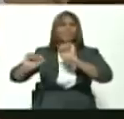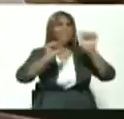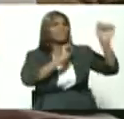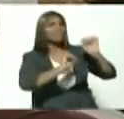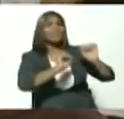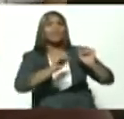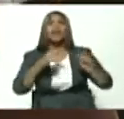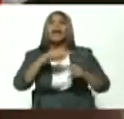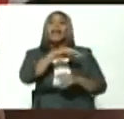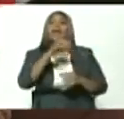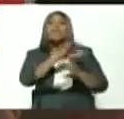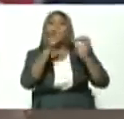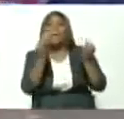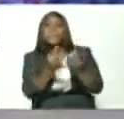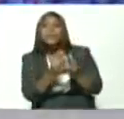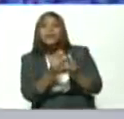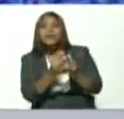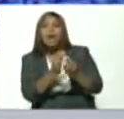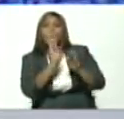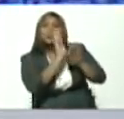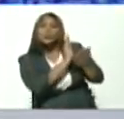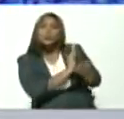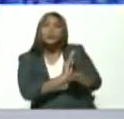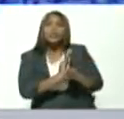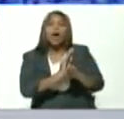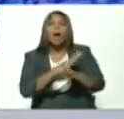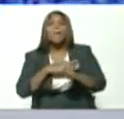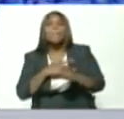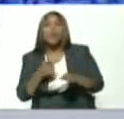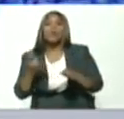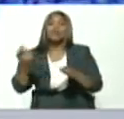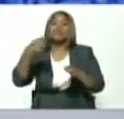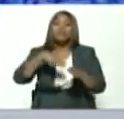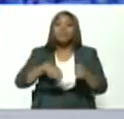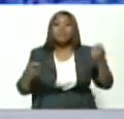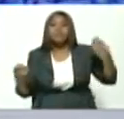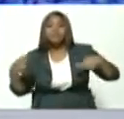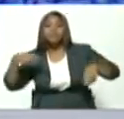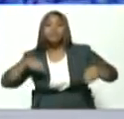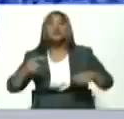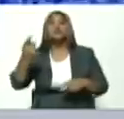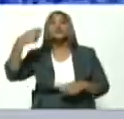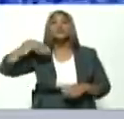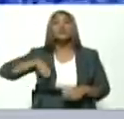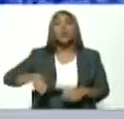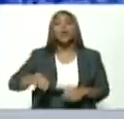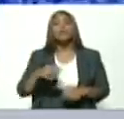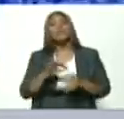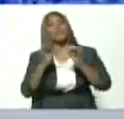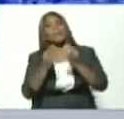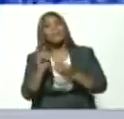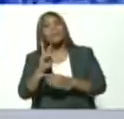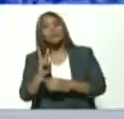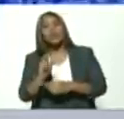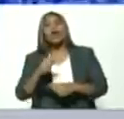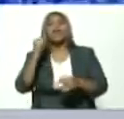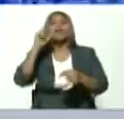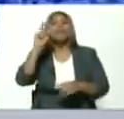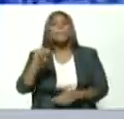de la familia venezolana. Seguir defendiendo el ingreso y el salario de los trabajadores y trabajadoras.